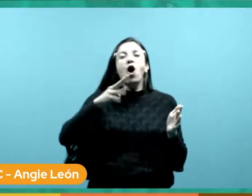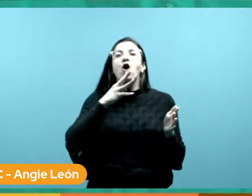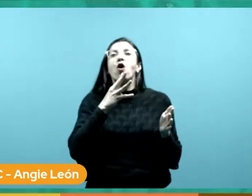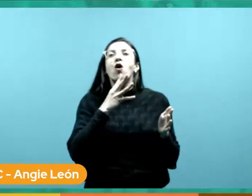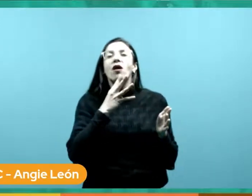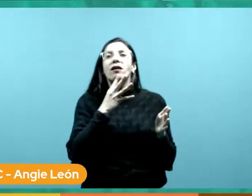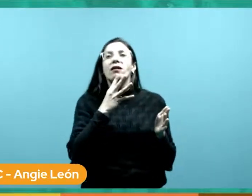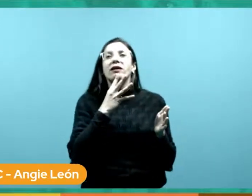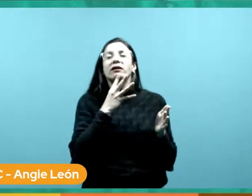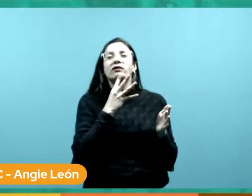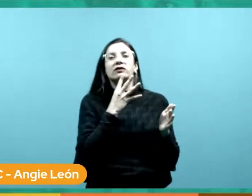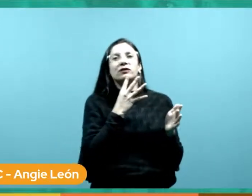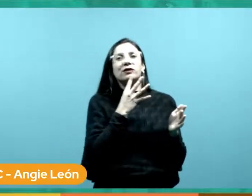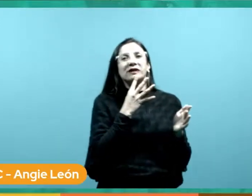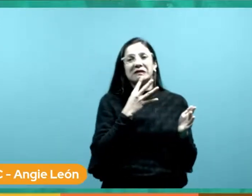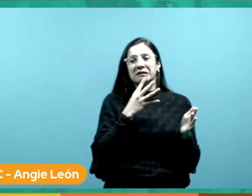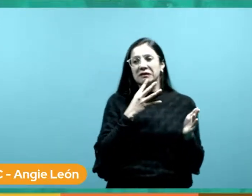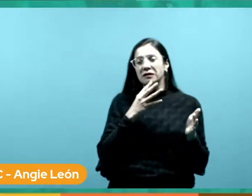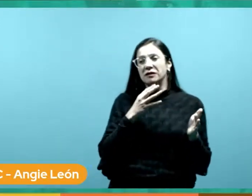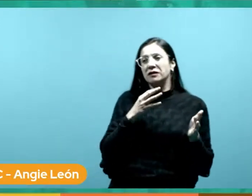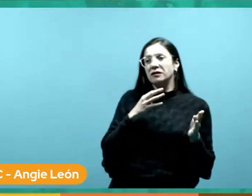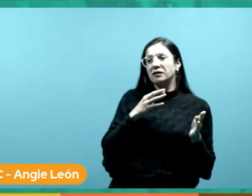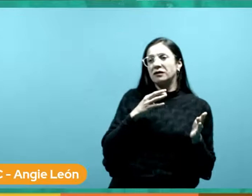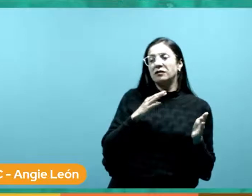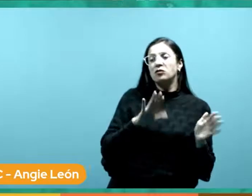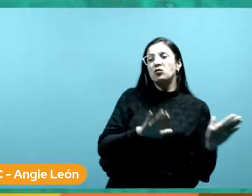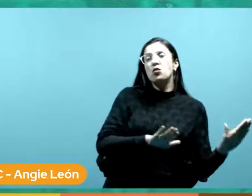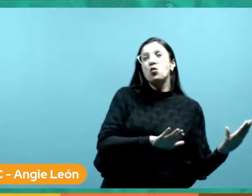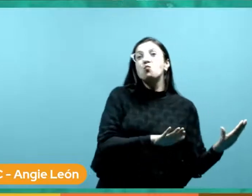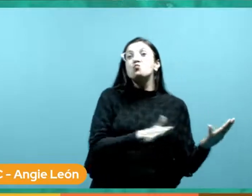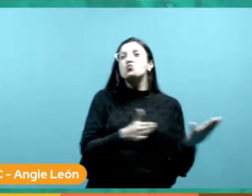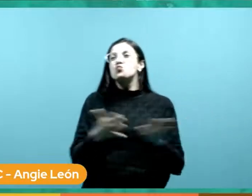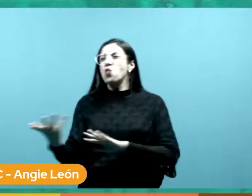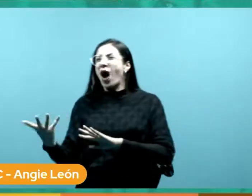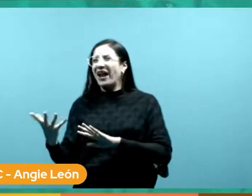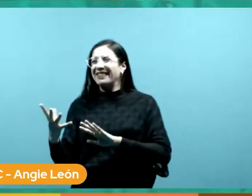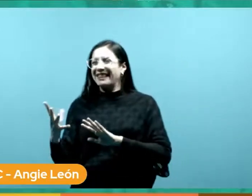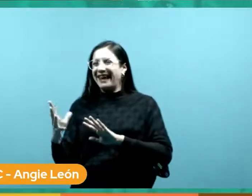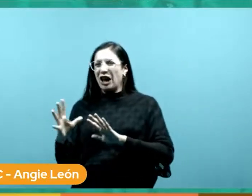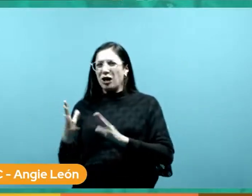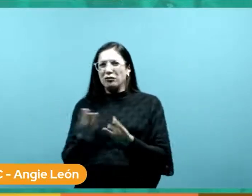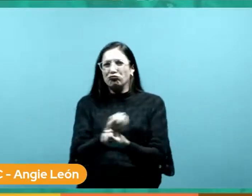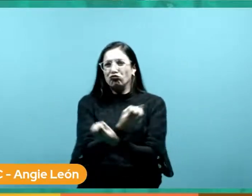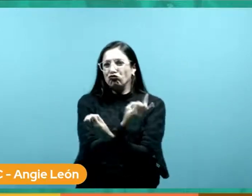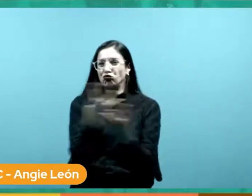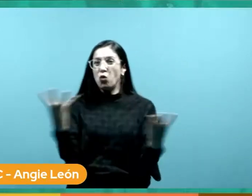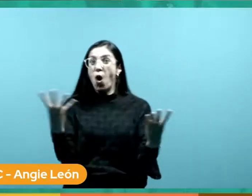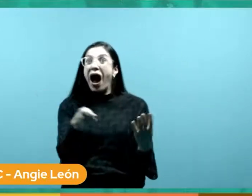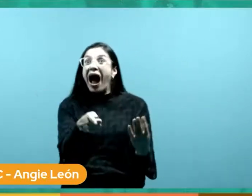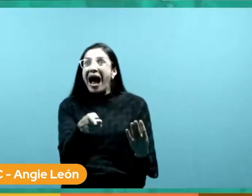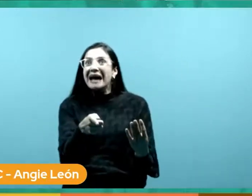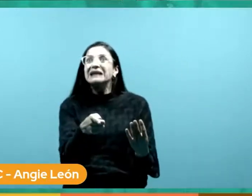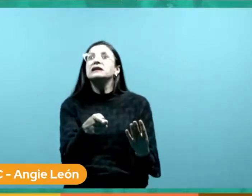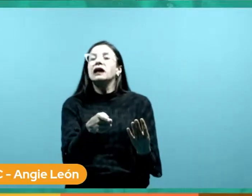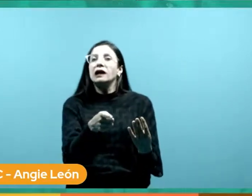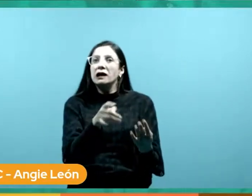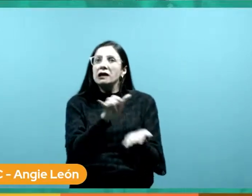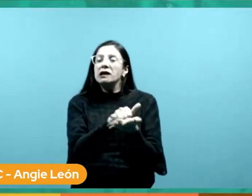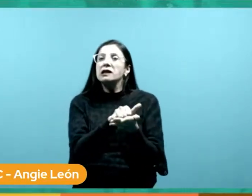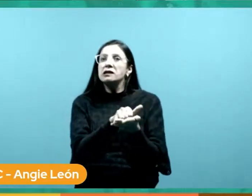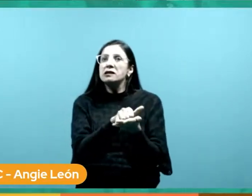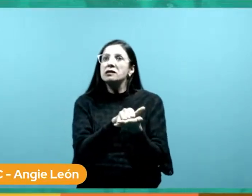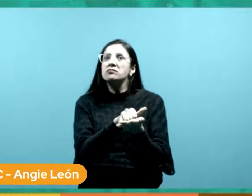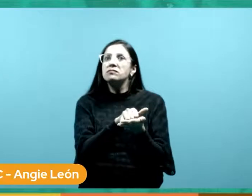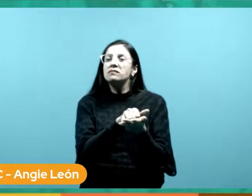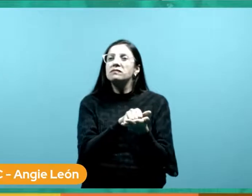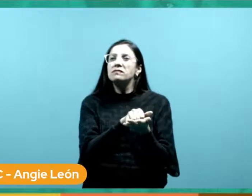no es una categoría que uno encuentre en el archivo y en los papeles del estado hoy en día pero entonces a lo mejor hacer